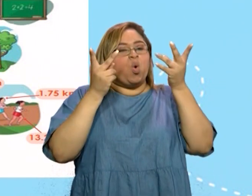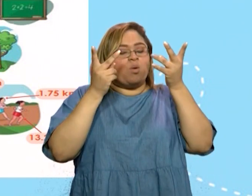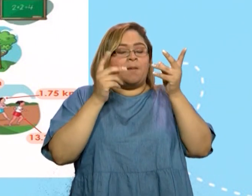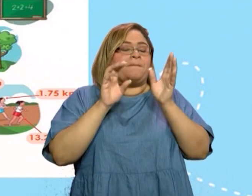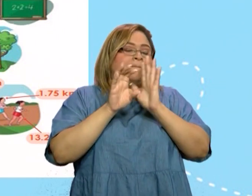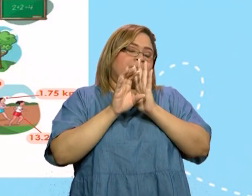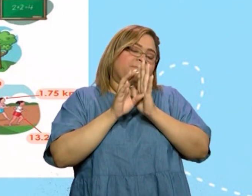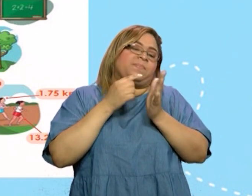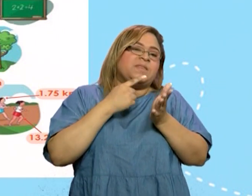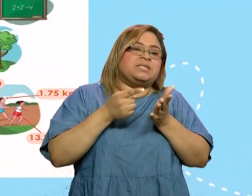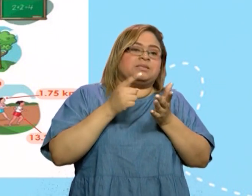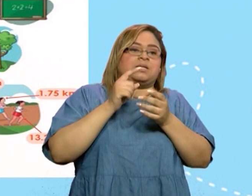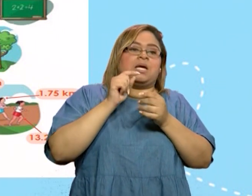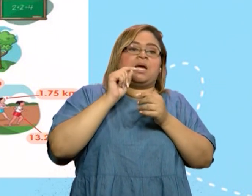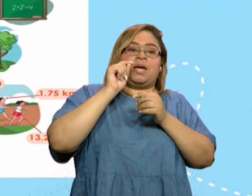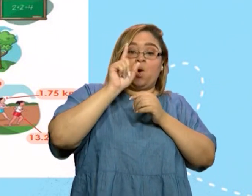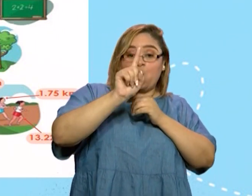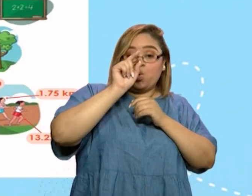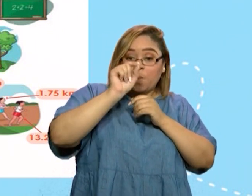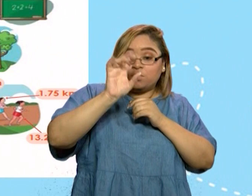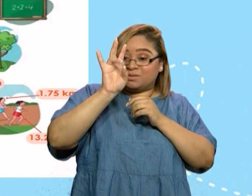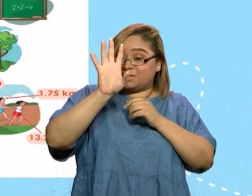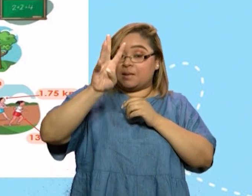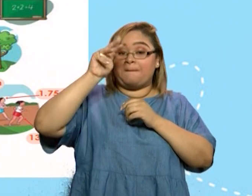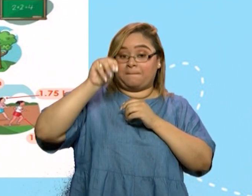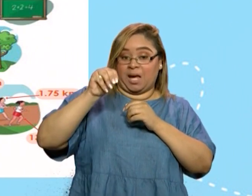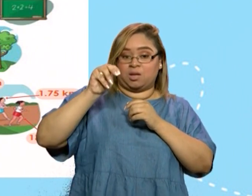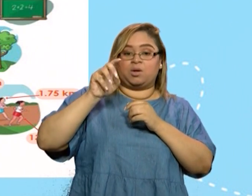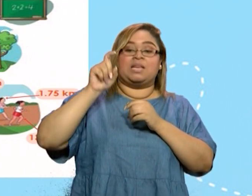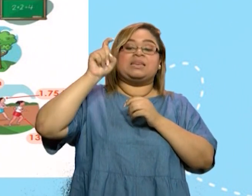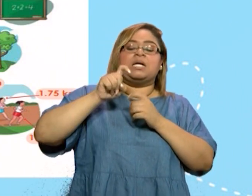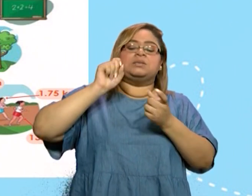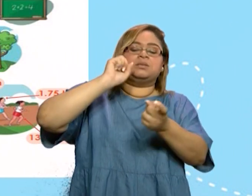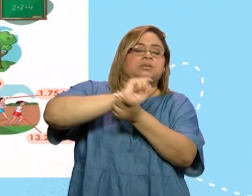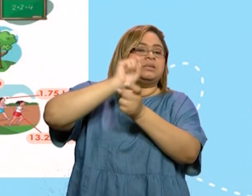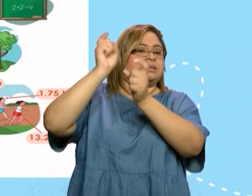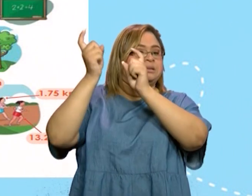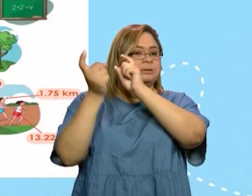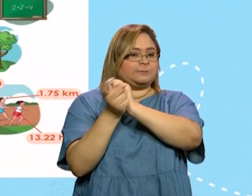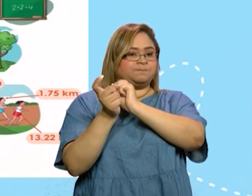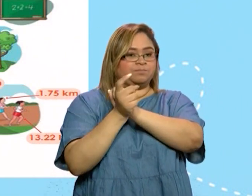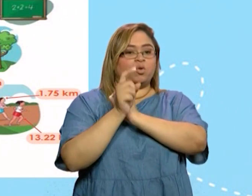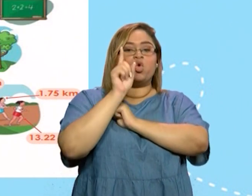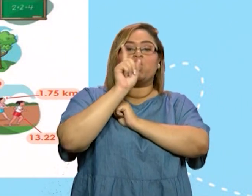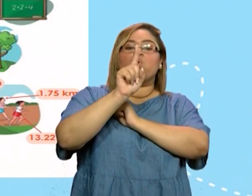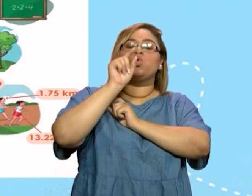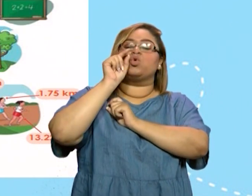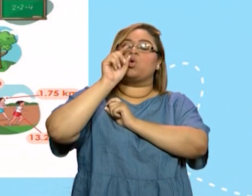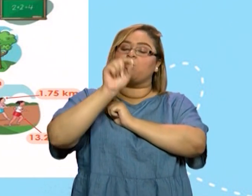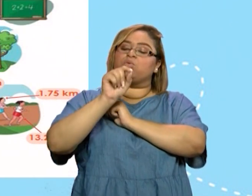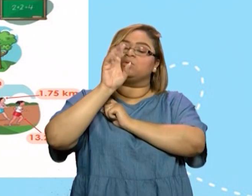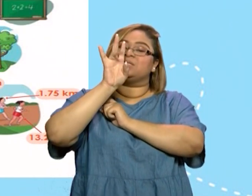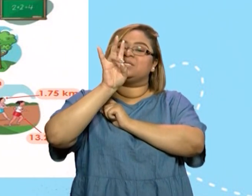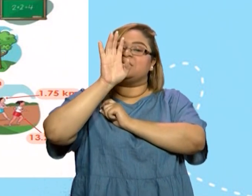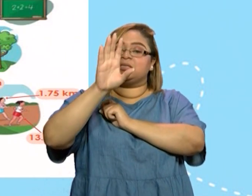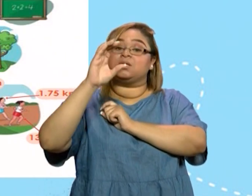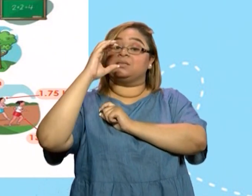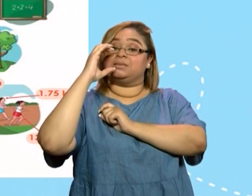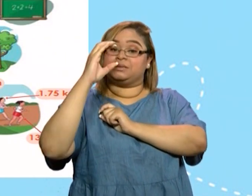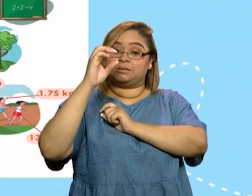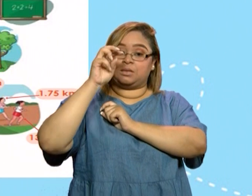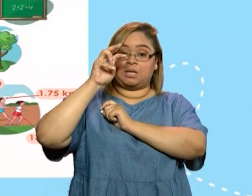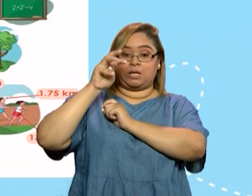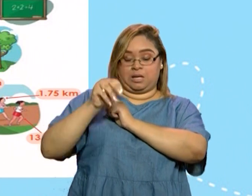ya viene lo que es la transformación lo que es la transformación y lo vemos ¿qué hacemos? multiplicamos